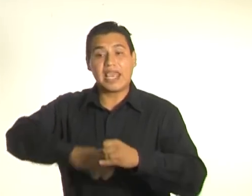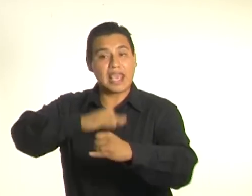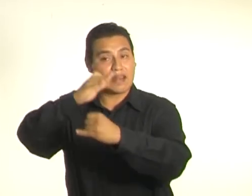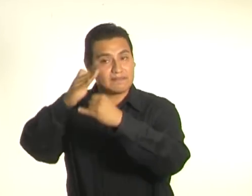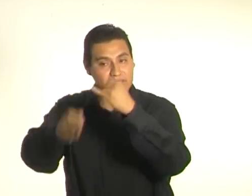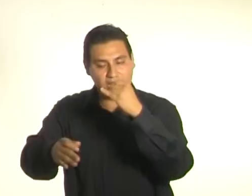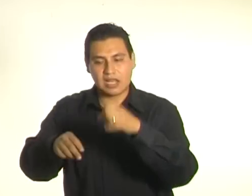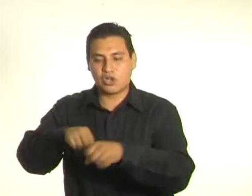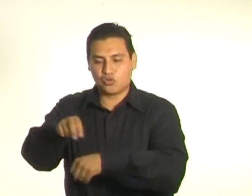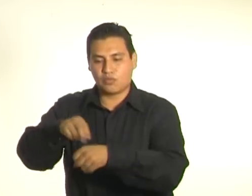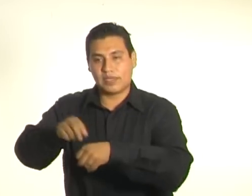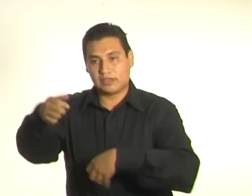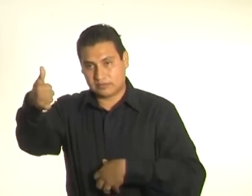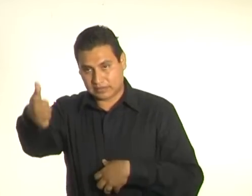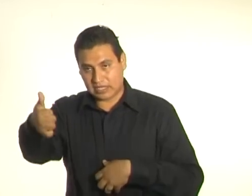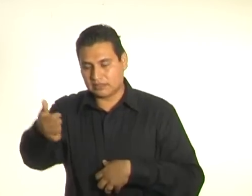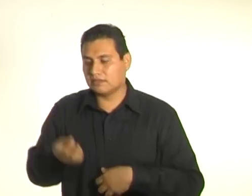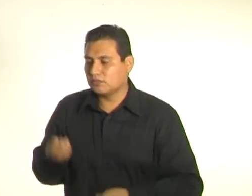número seis.